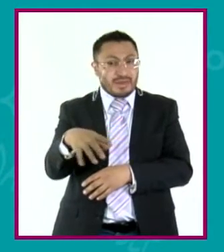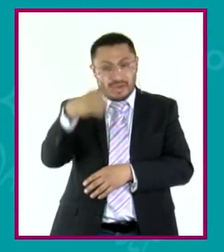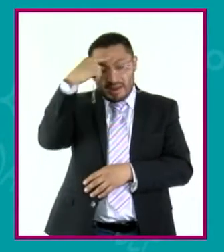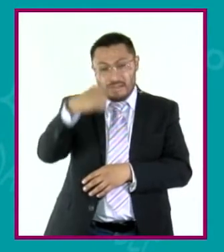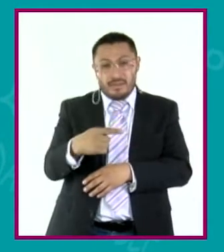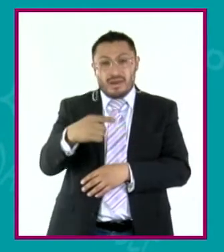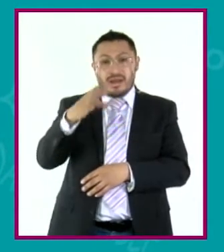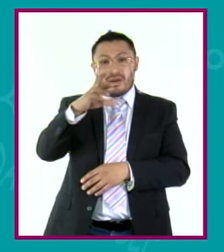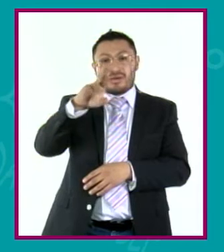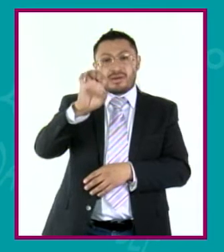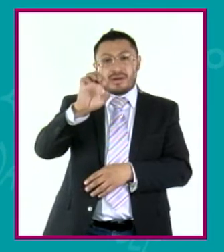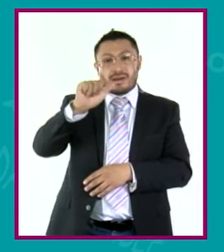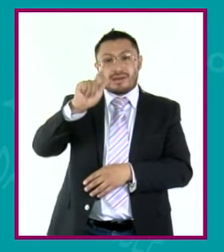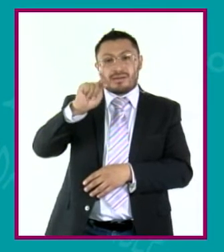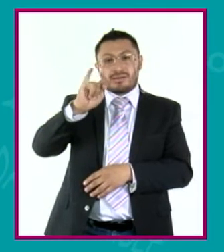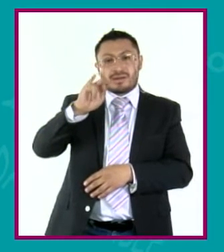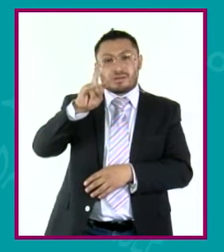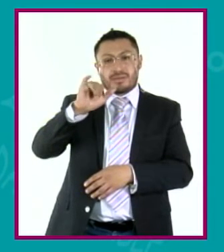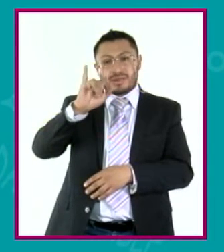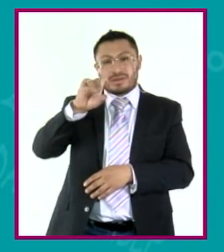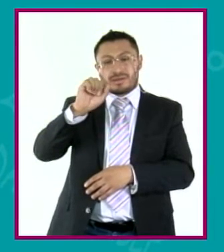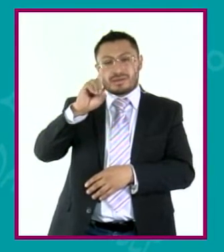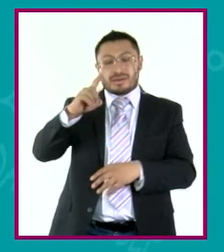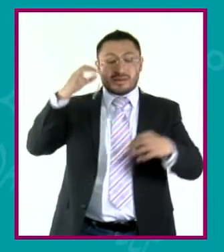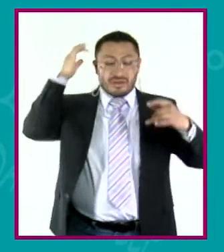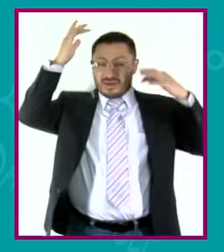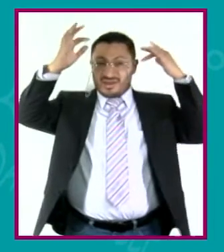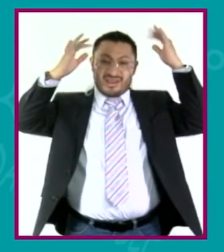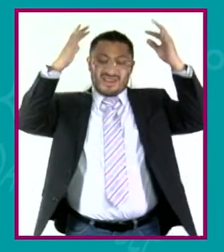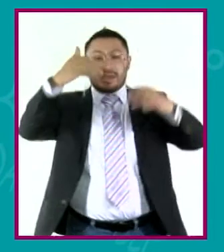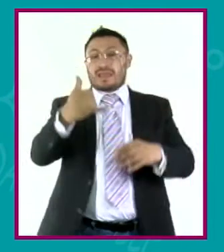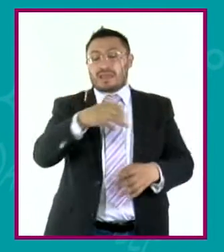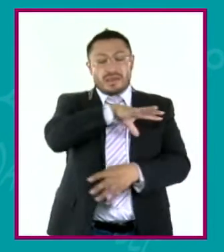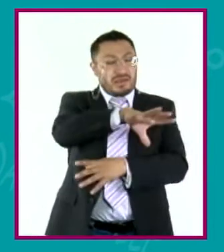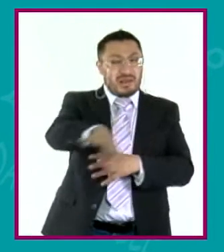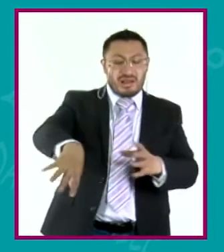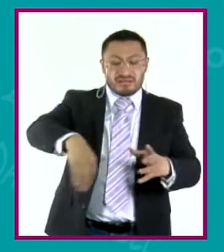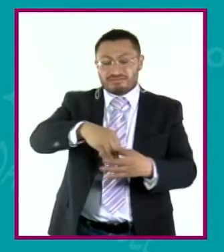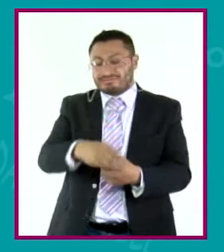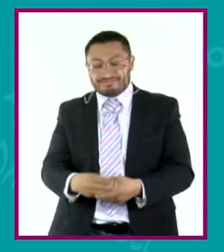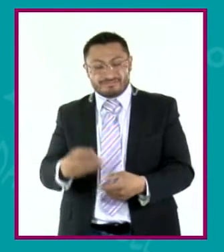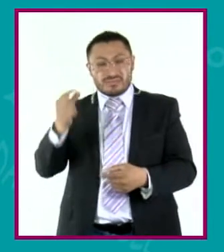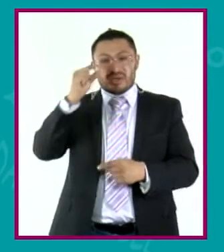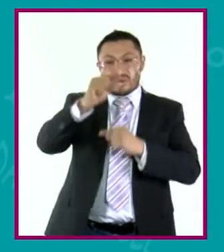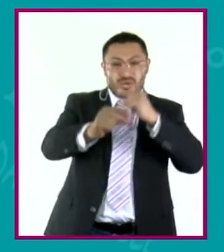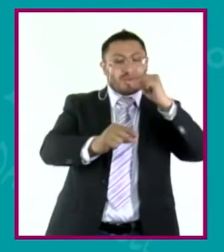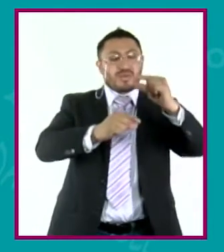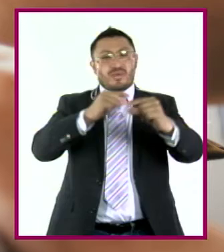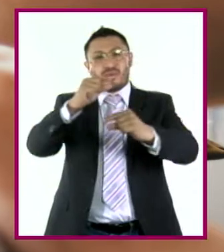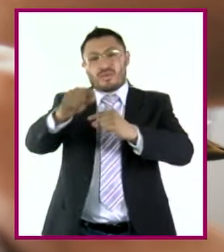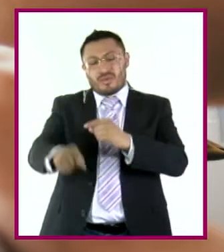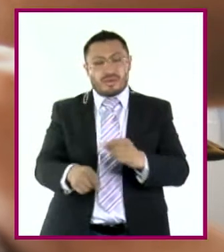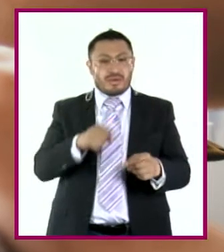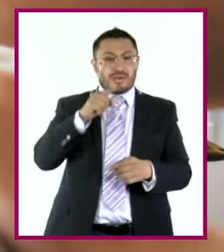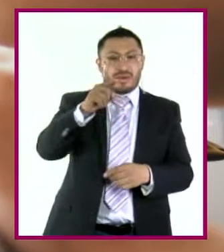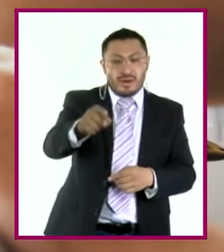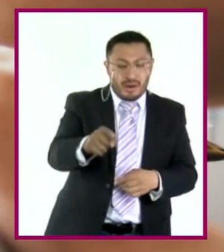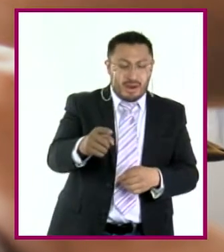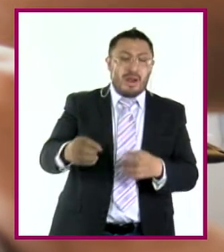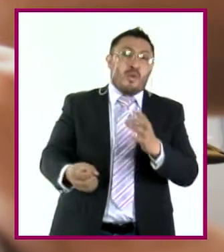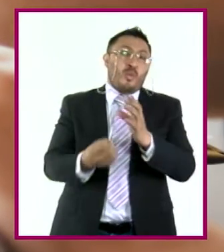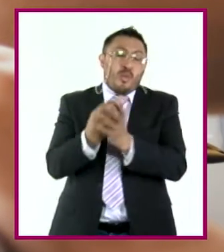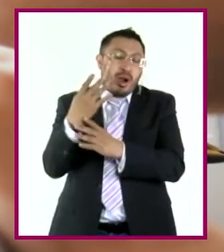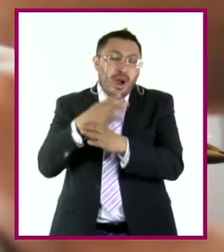la creatividad y a que de todas estas experiencias vayas encontrando nuevas